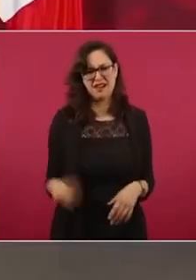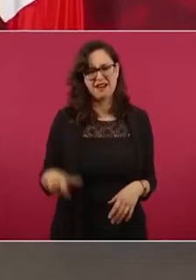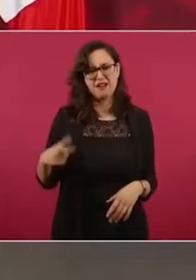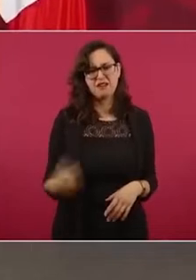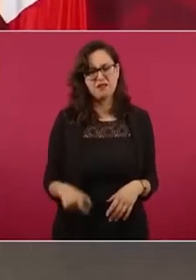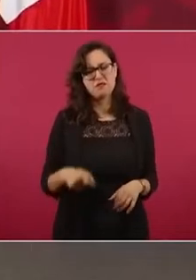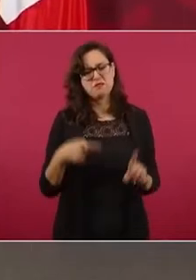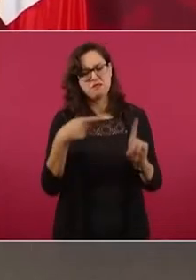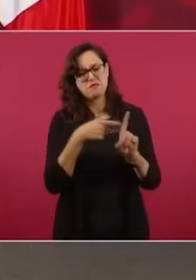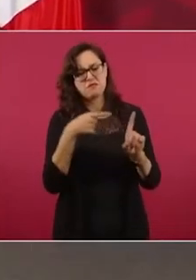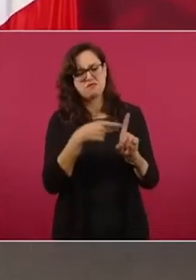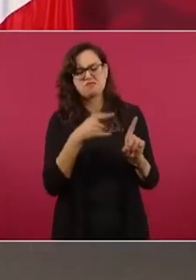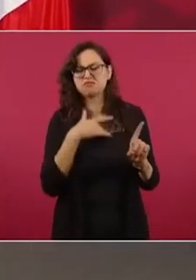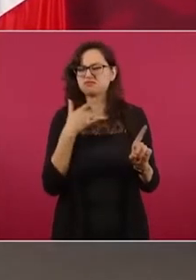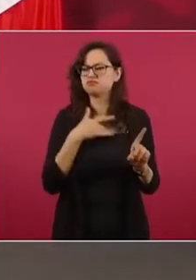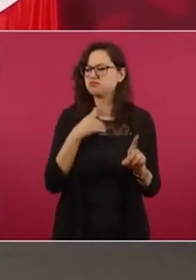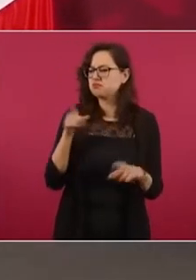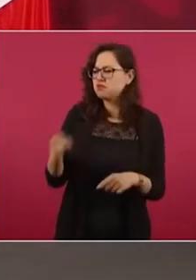Twitter